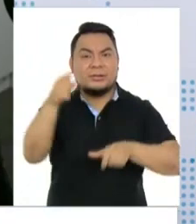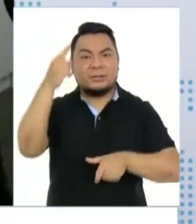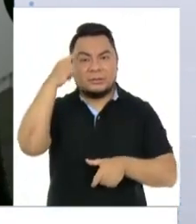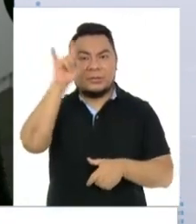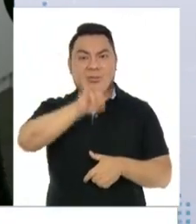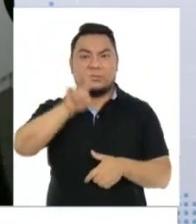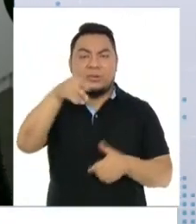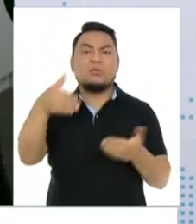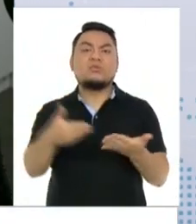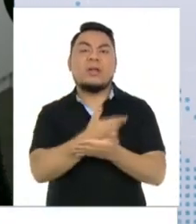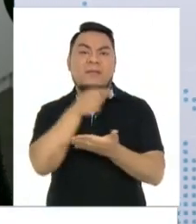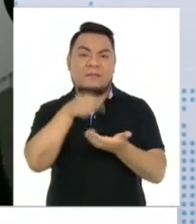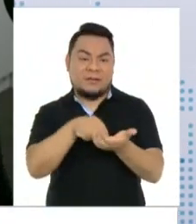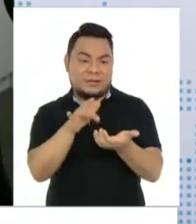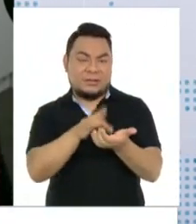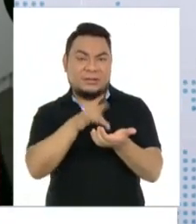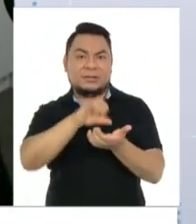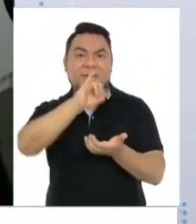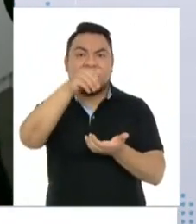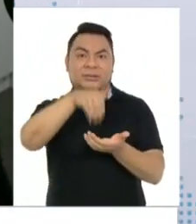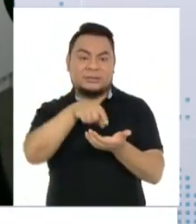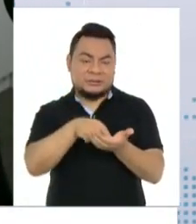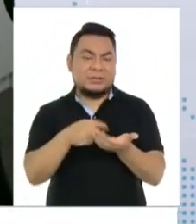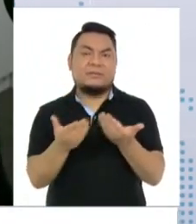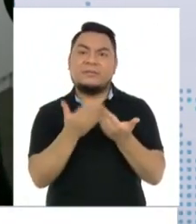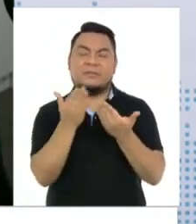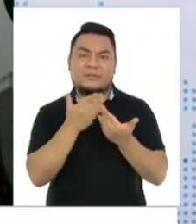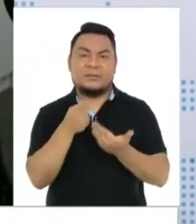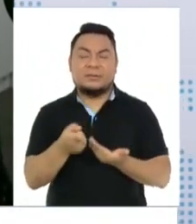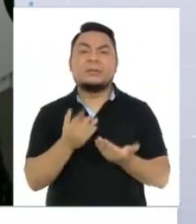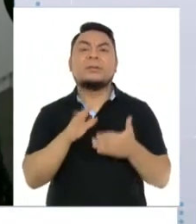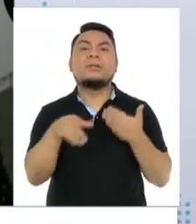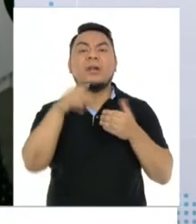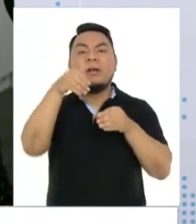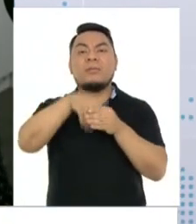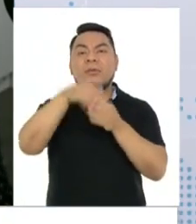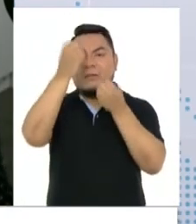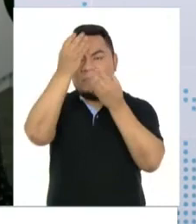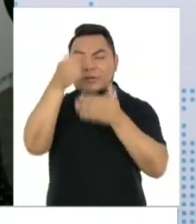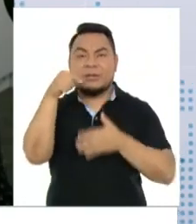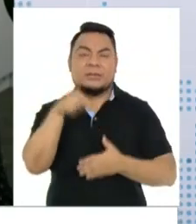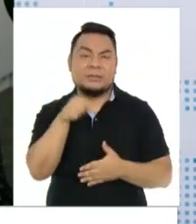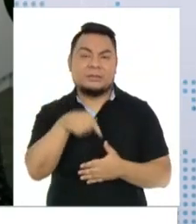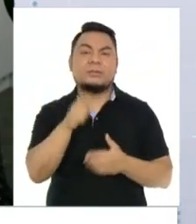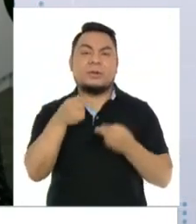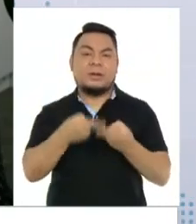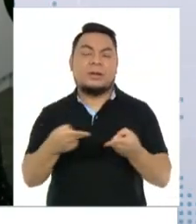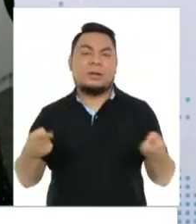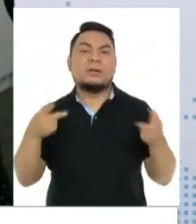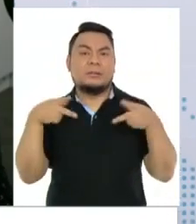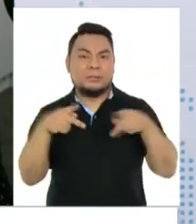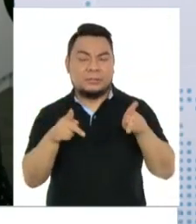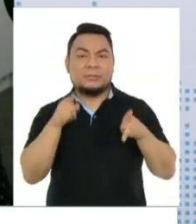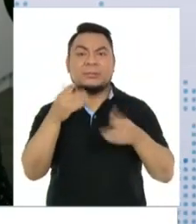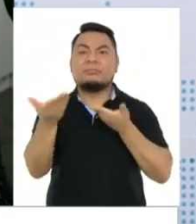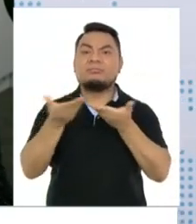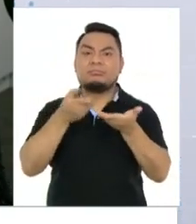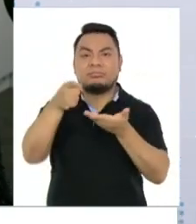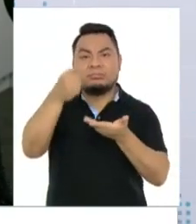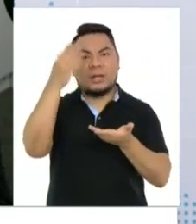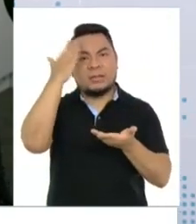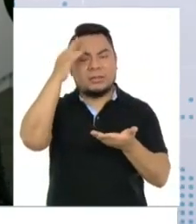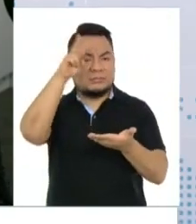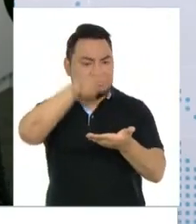hacer uso de esta nueva herramienta, además ya de la plataforma Voto Informado. Esta es una herramienta que permite esta interacción